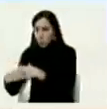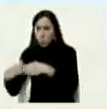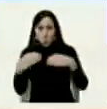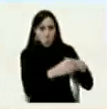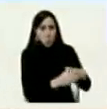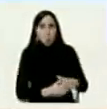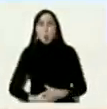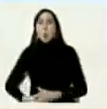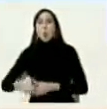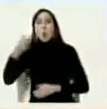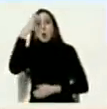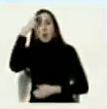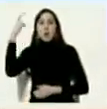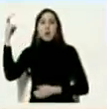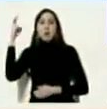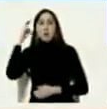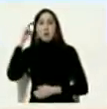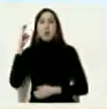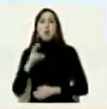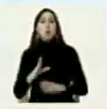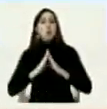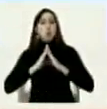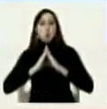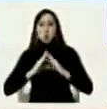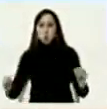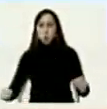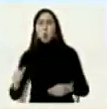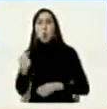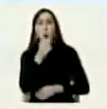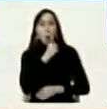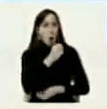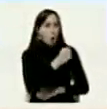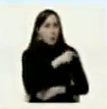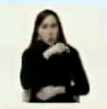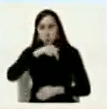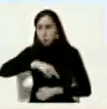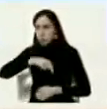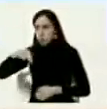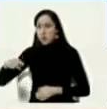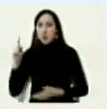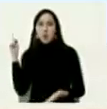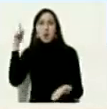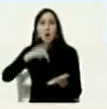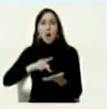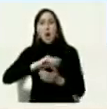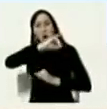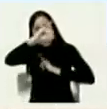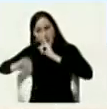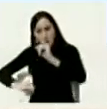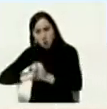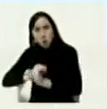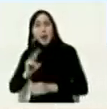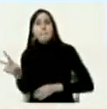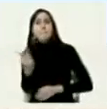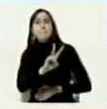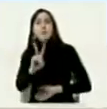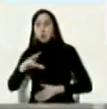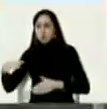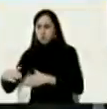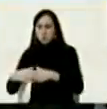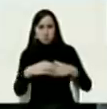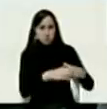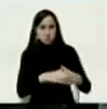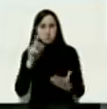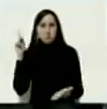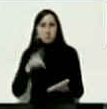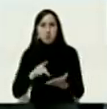canciller, y a todos los medios nacionales e internacionales presentes en